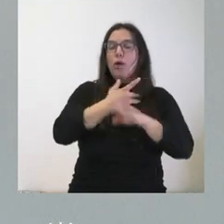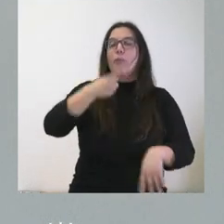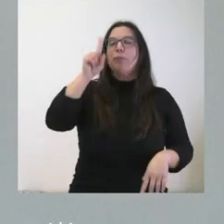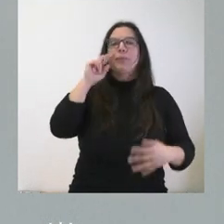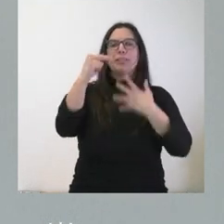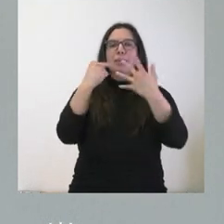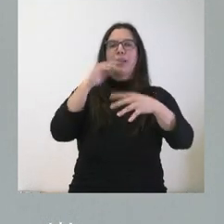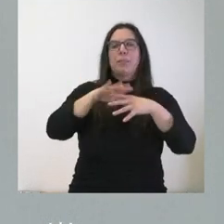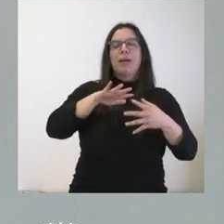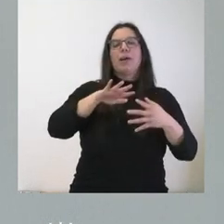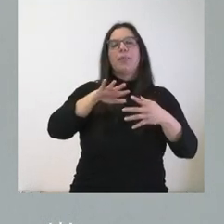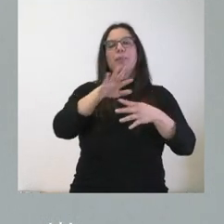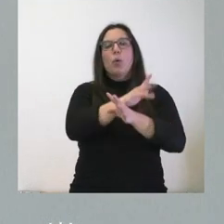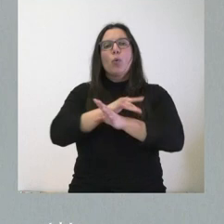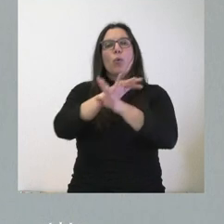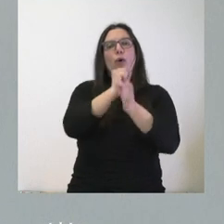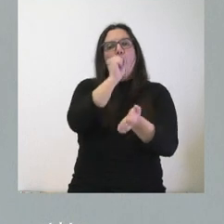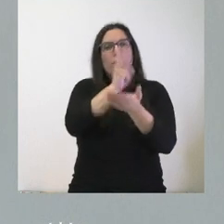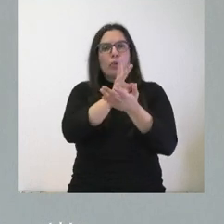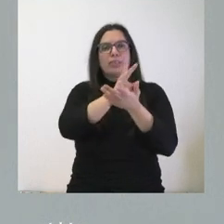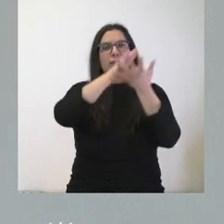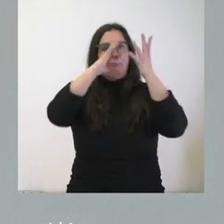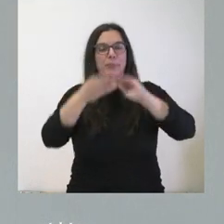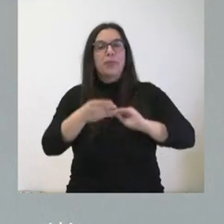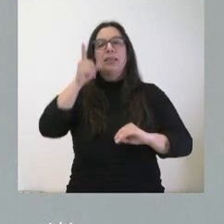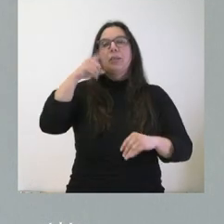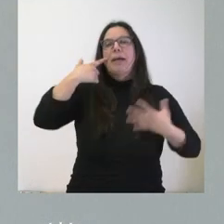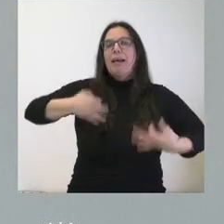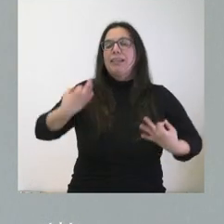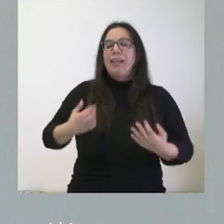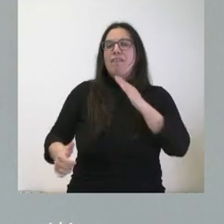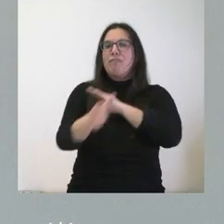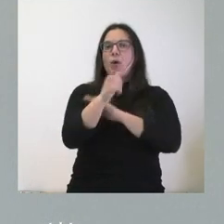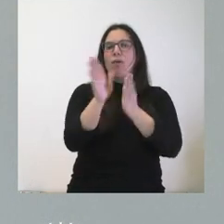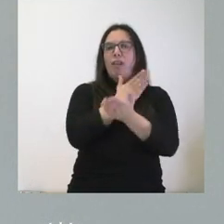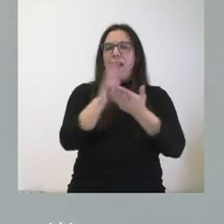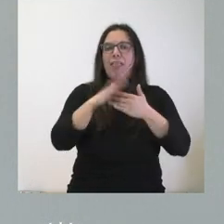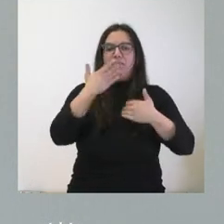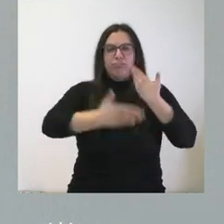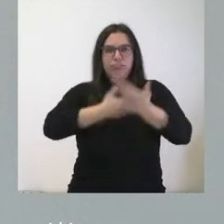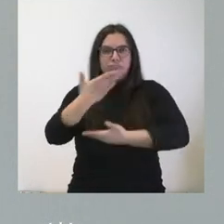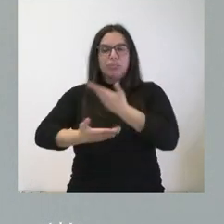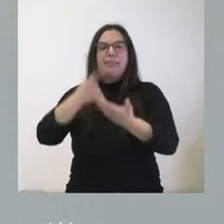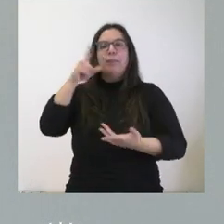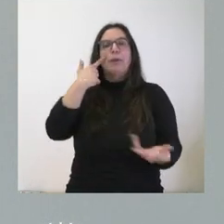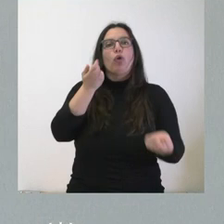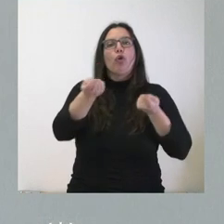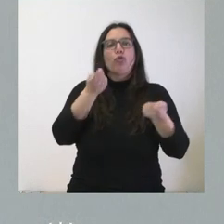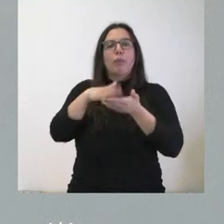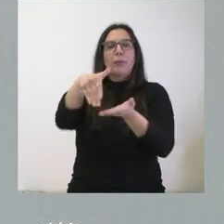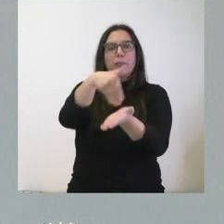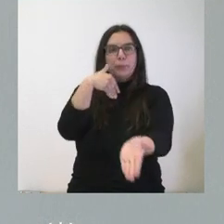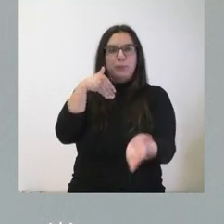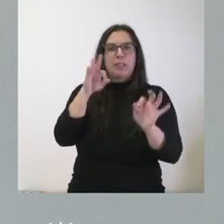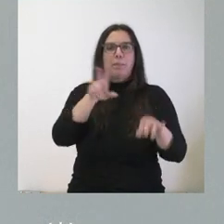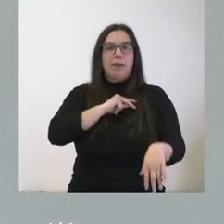desarrollo de los juegos y apuestas. La garantía de que no se produce fraudes en su desarrollo, así como el control en el cobro de